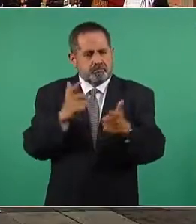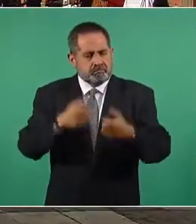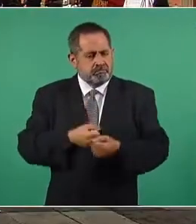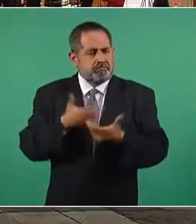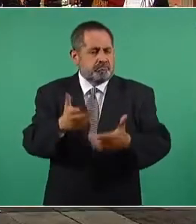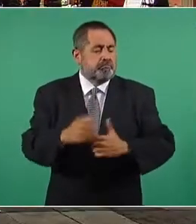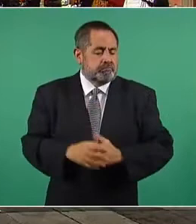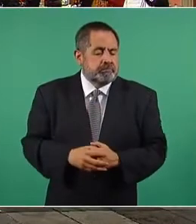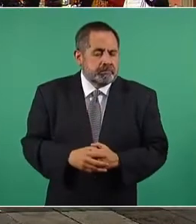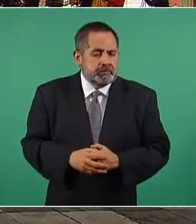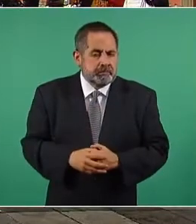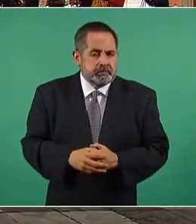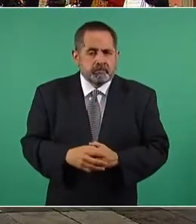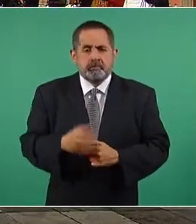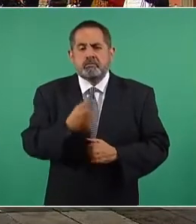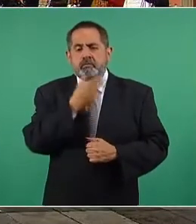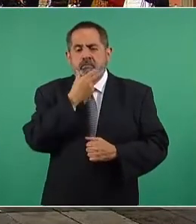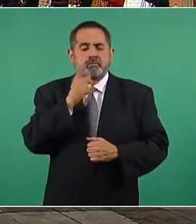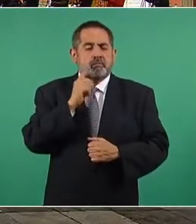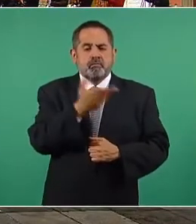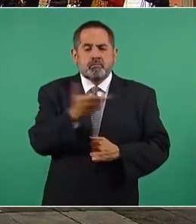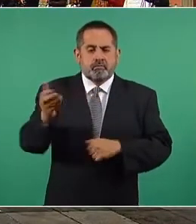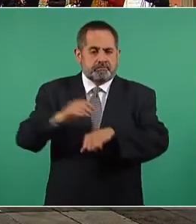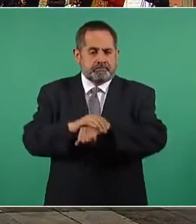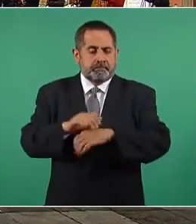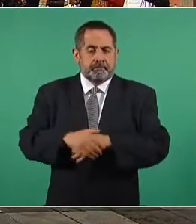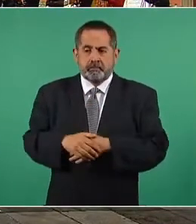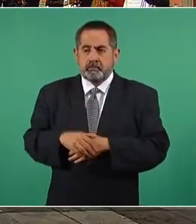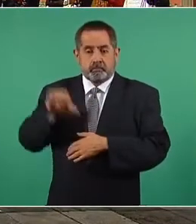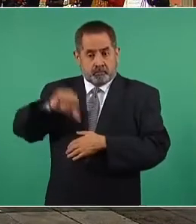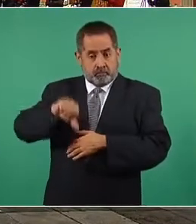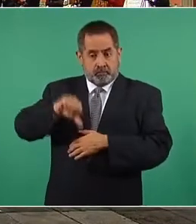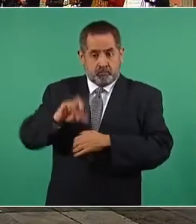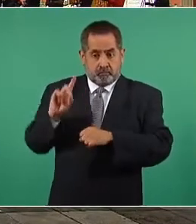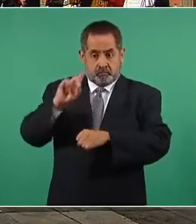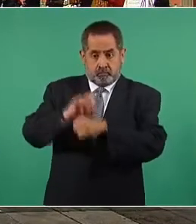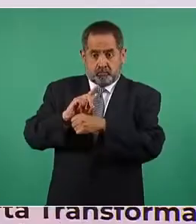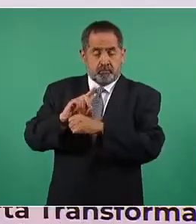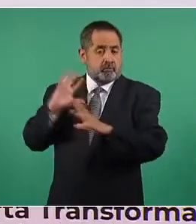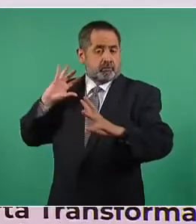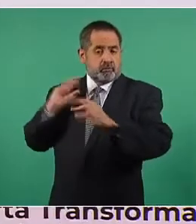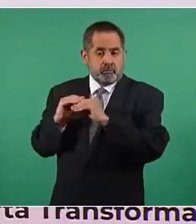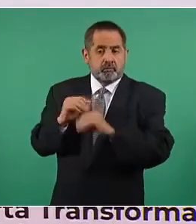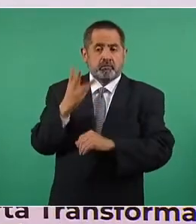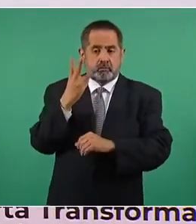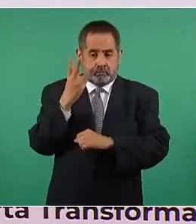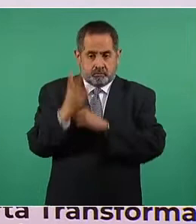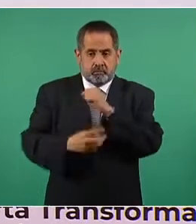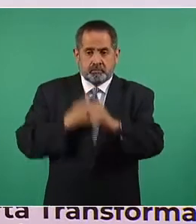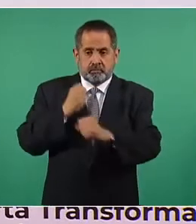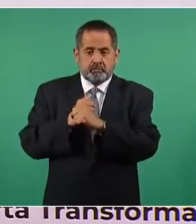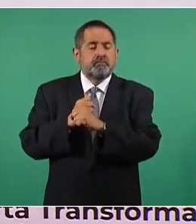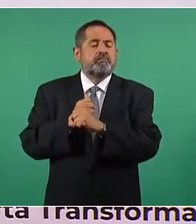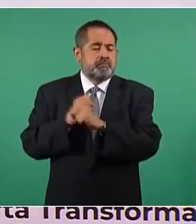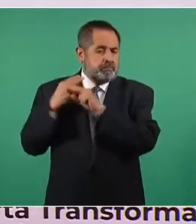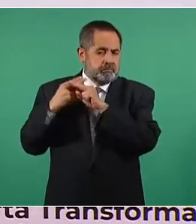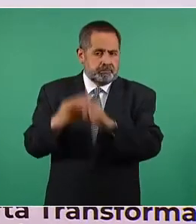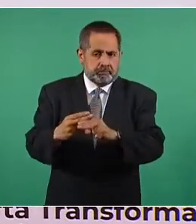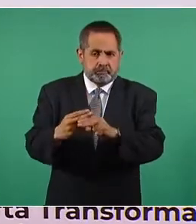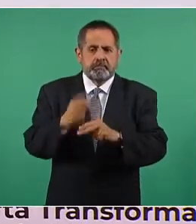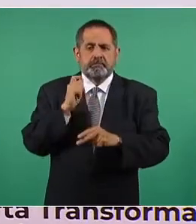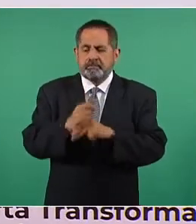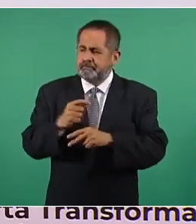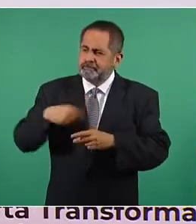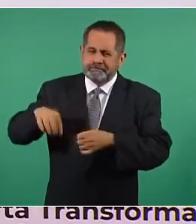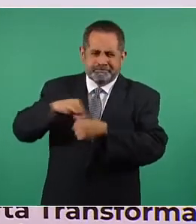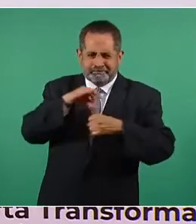Amigas y amigos, hoy cumplimos tres años del triunfo histórico de nuestro movimiento